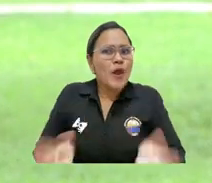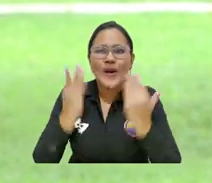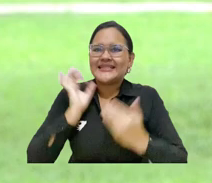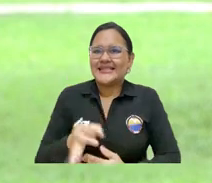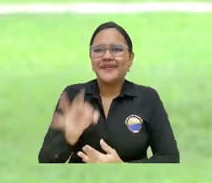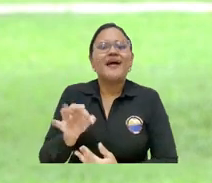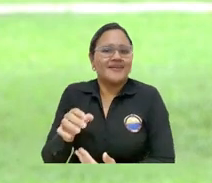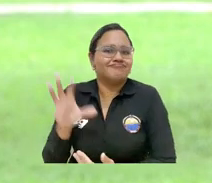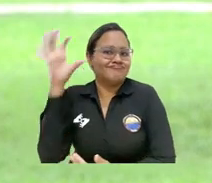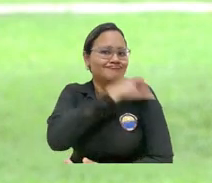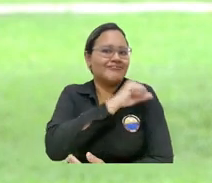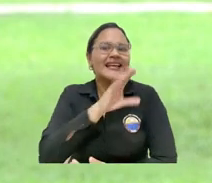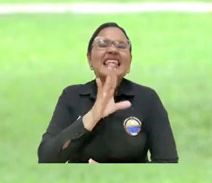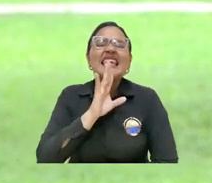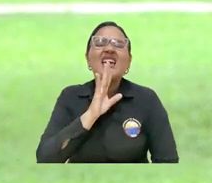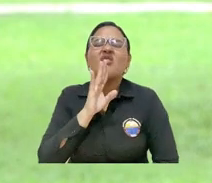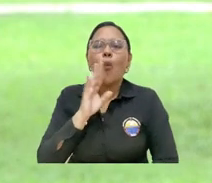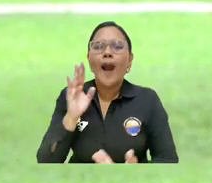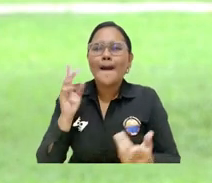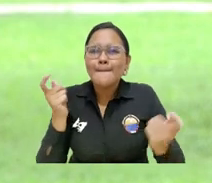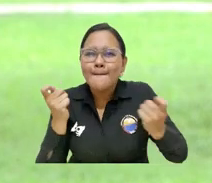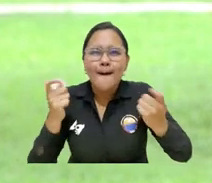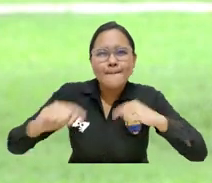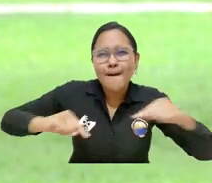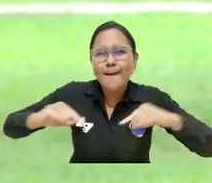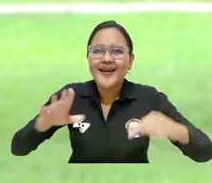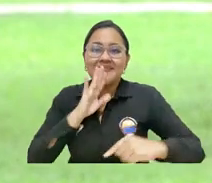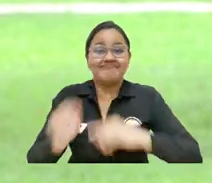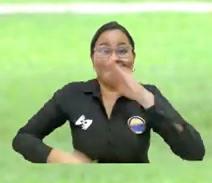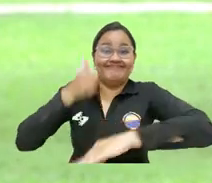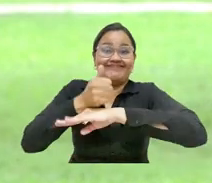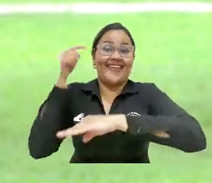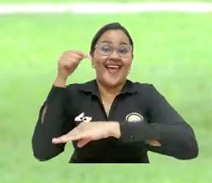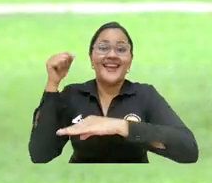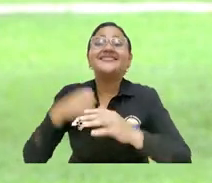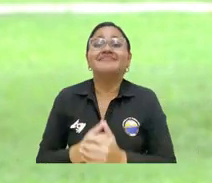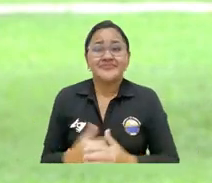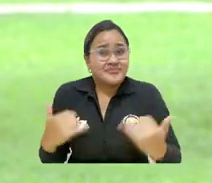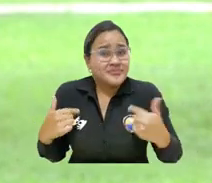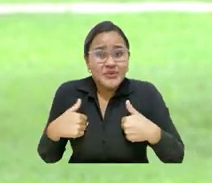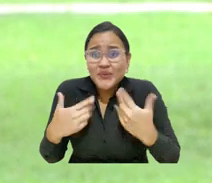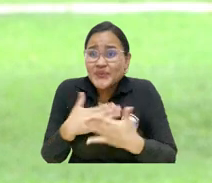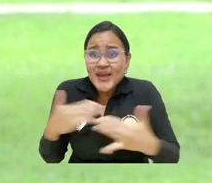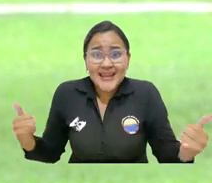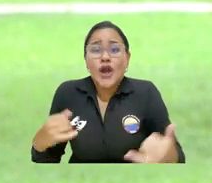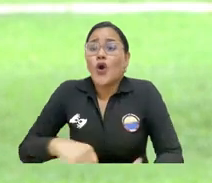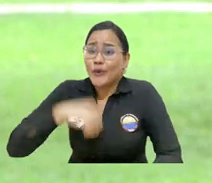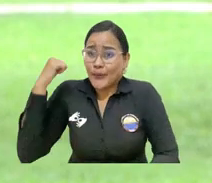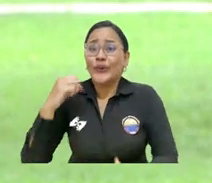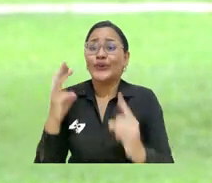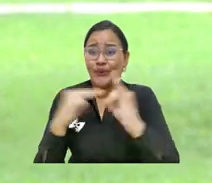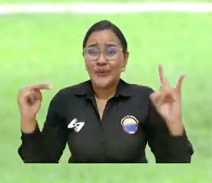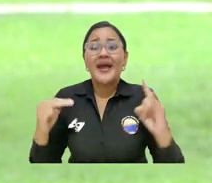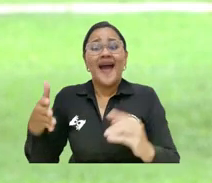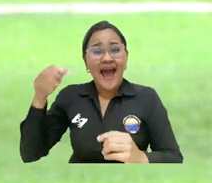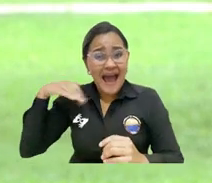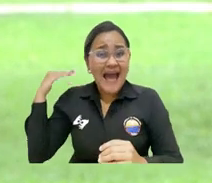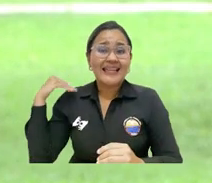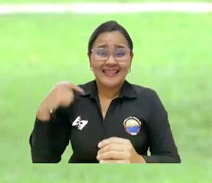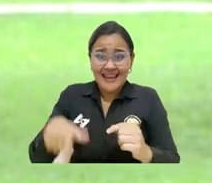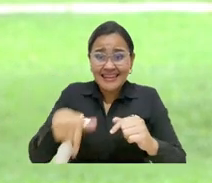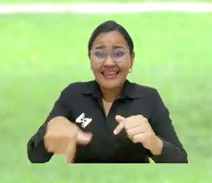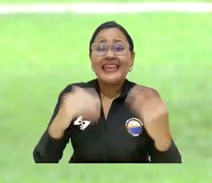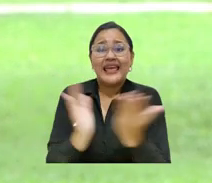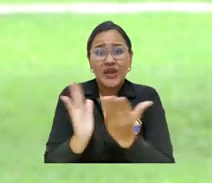mejor ejemplo obviamente se nota desde arriba. Entonces, muy feliz, siempre estoy muy orgullosa obviamente de la